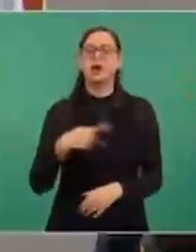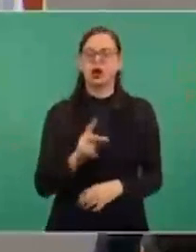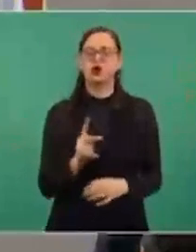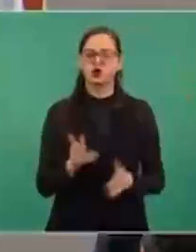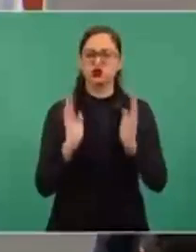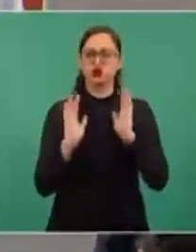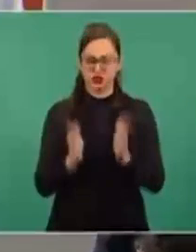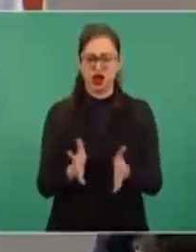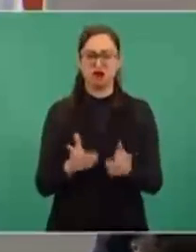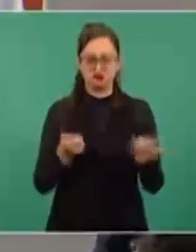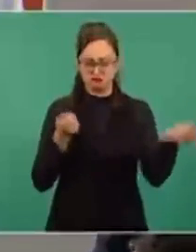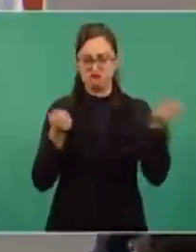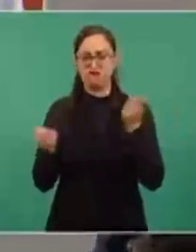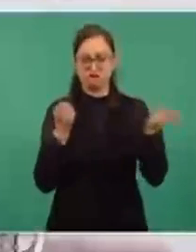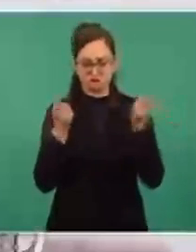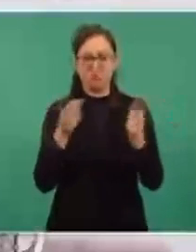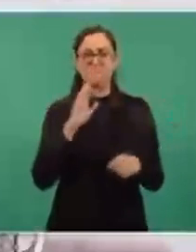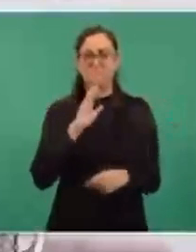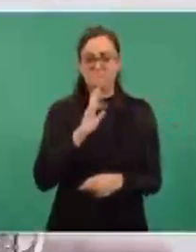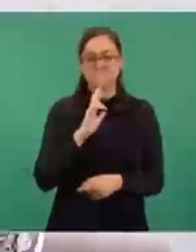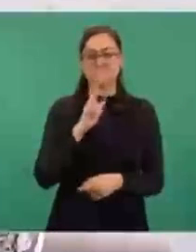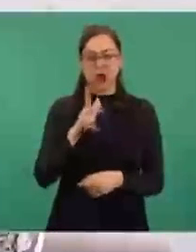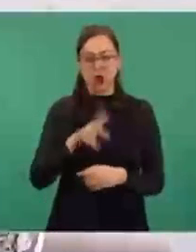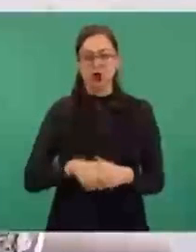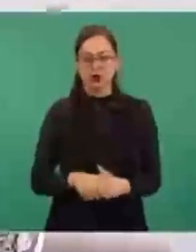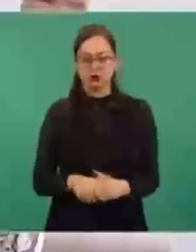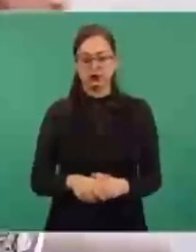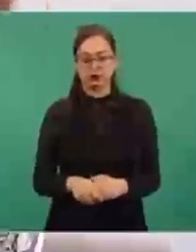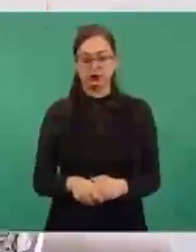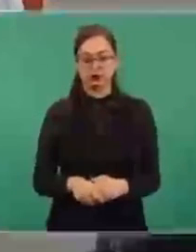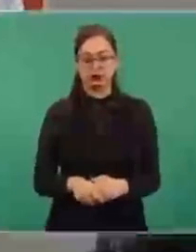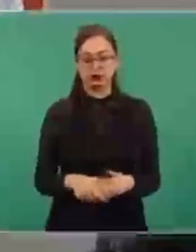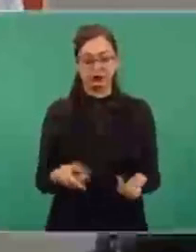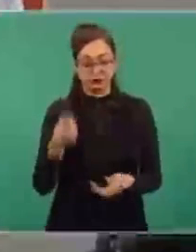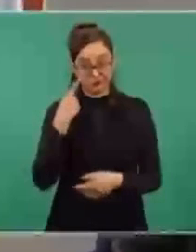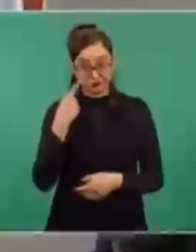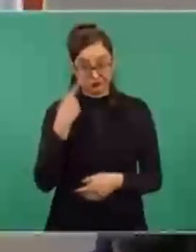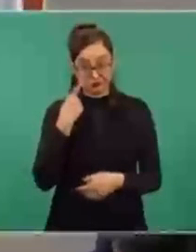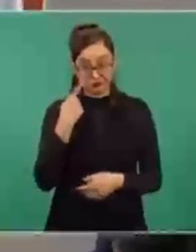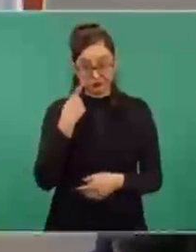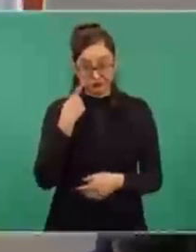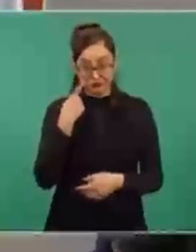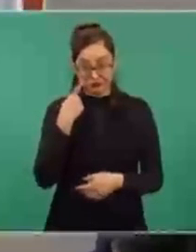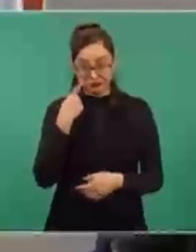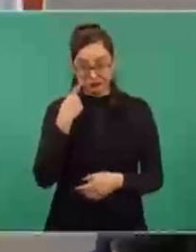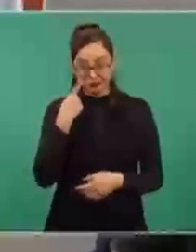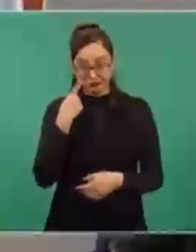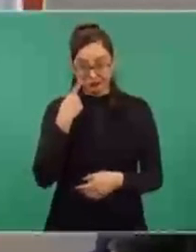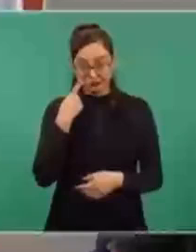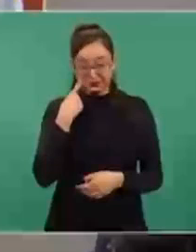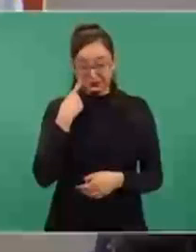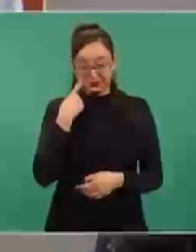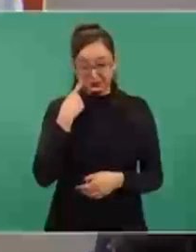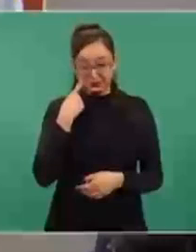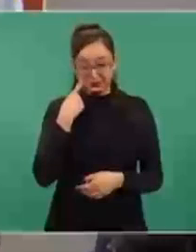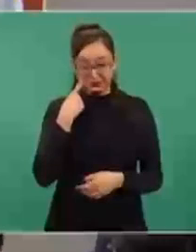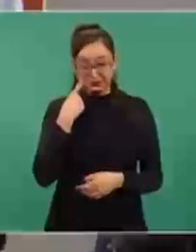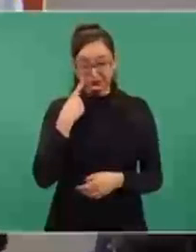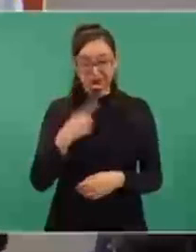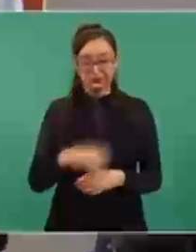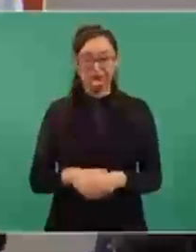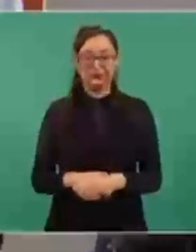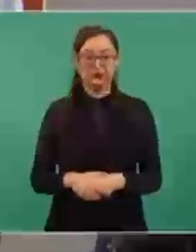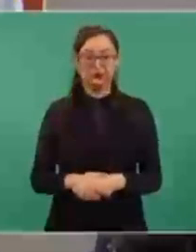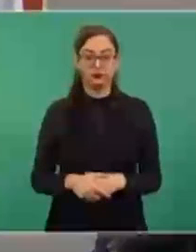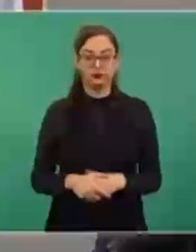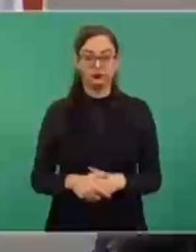control. Miren, tan es así que cuando se va